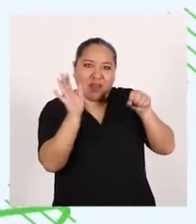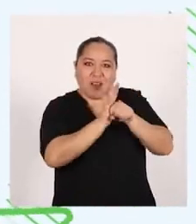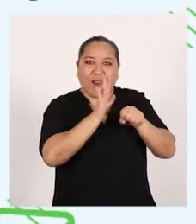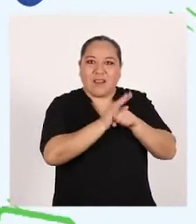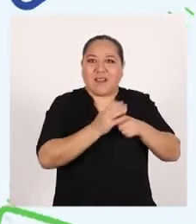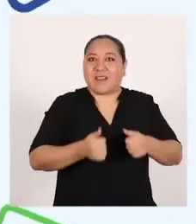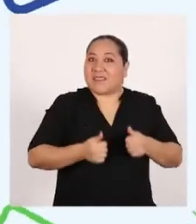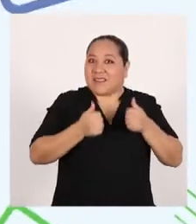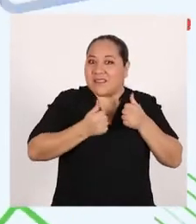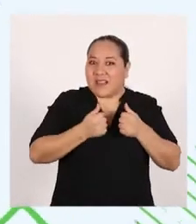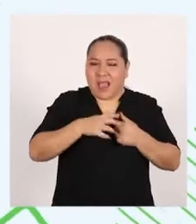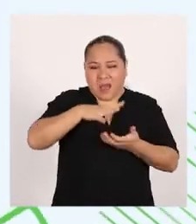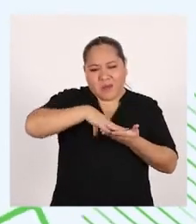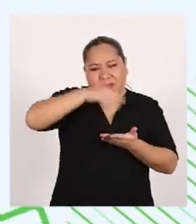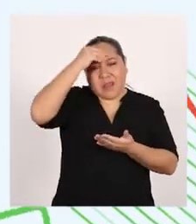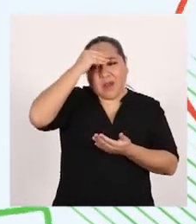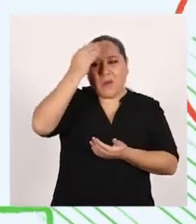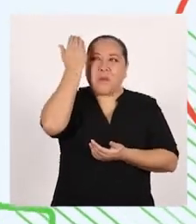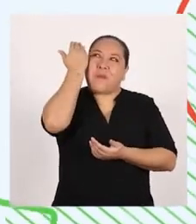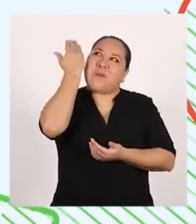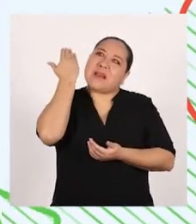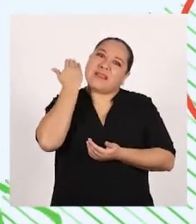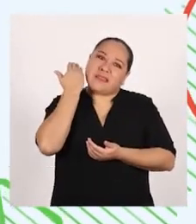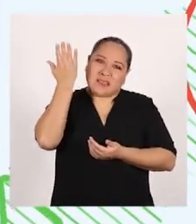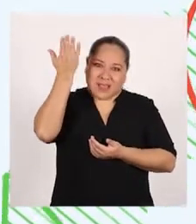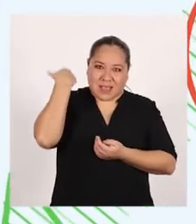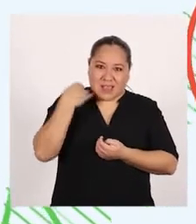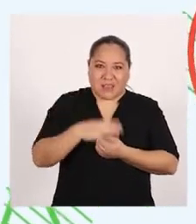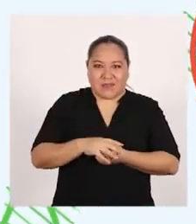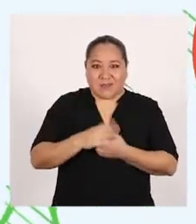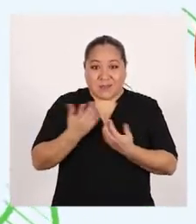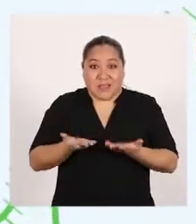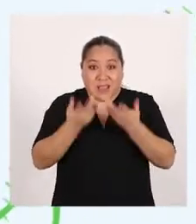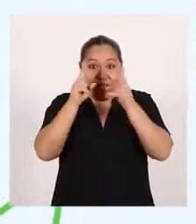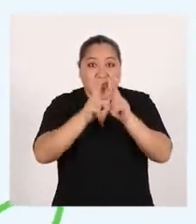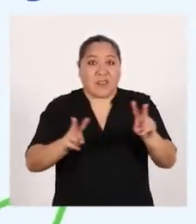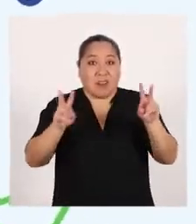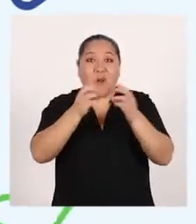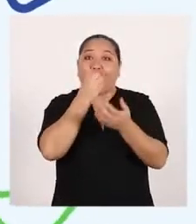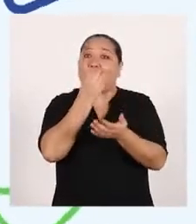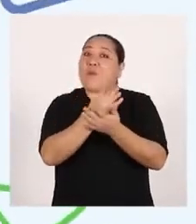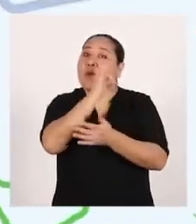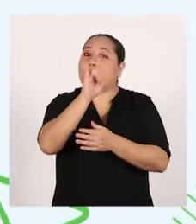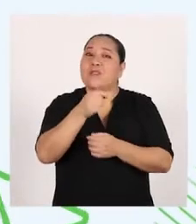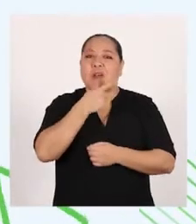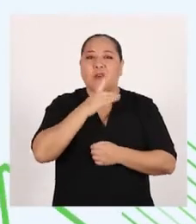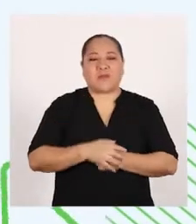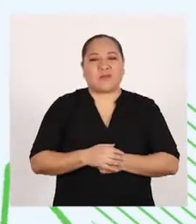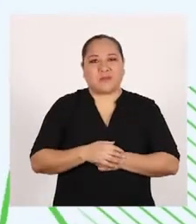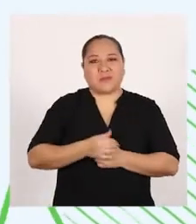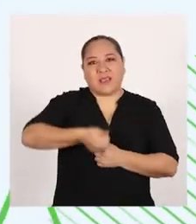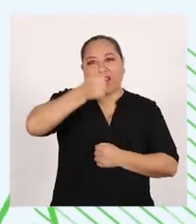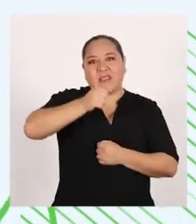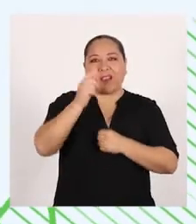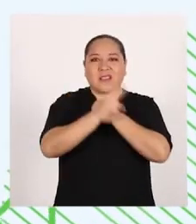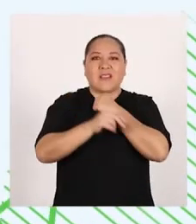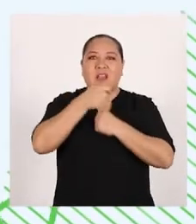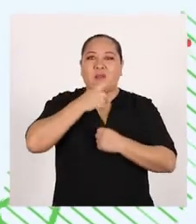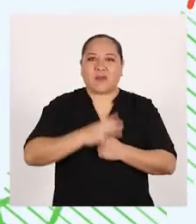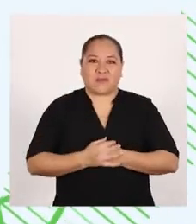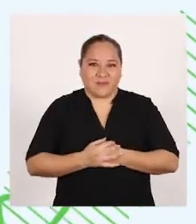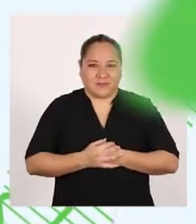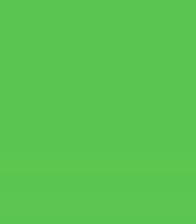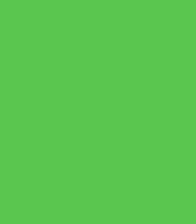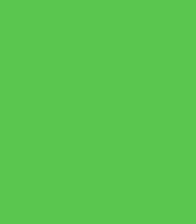vida Aprendamos de nuestros antepasados Y valoremos las prácticas ancestrales del buen uso del agua Autoridad Nacional del Agua